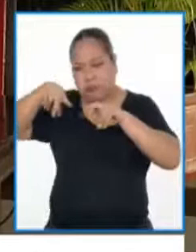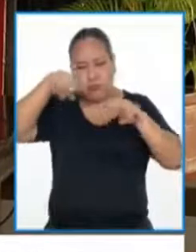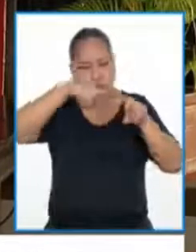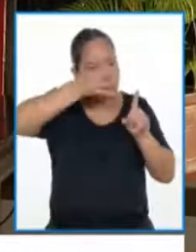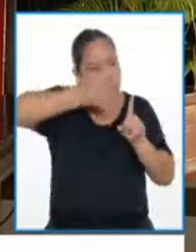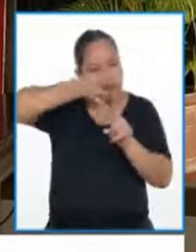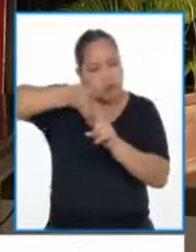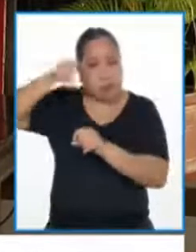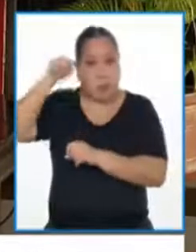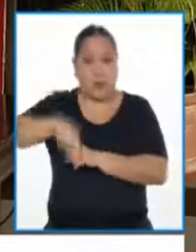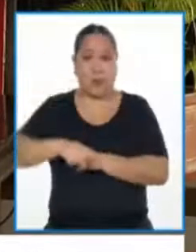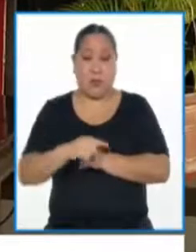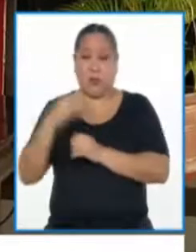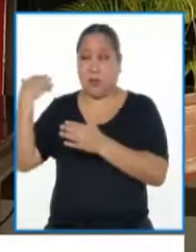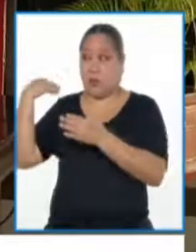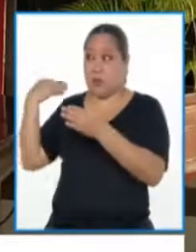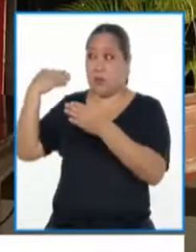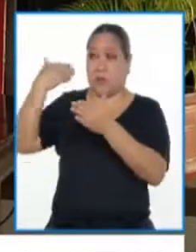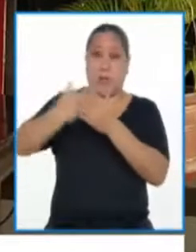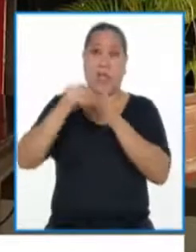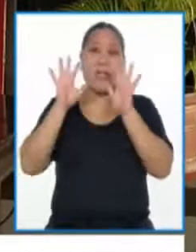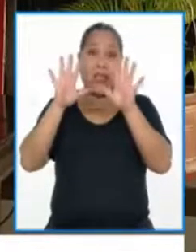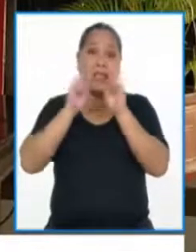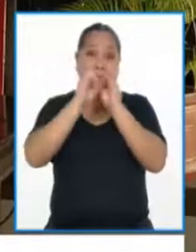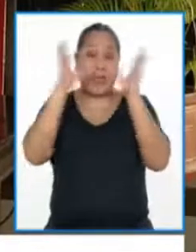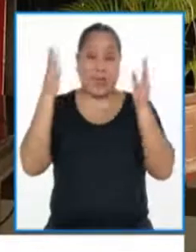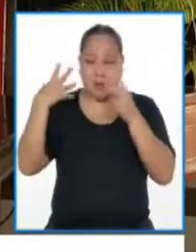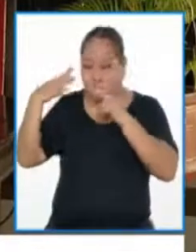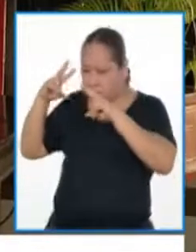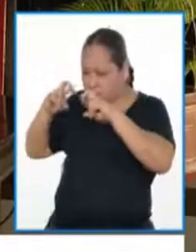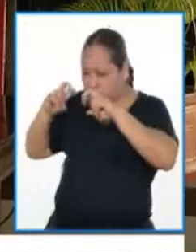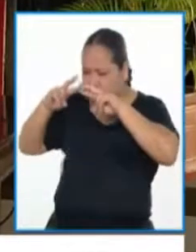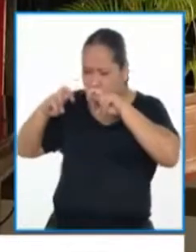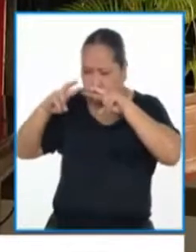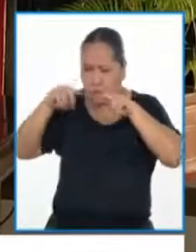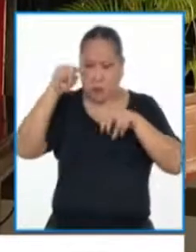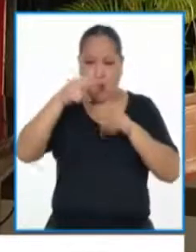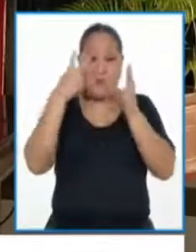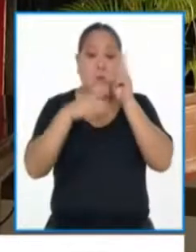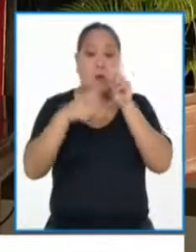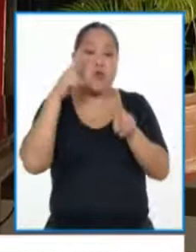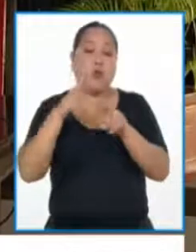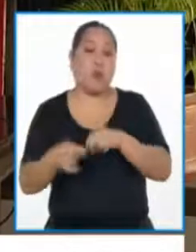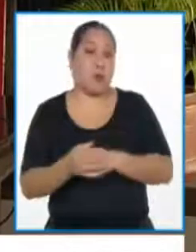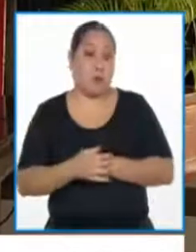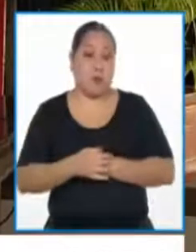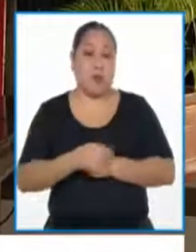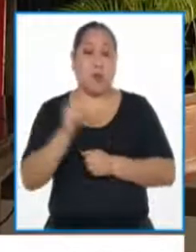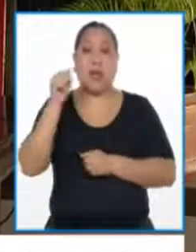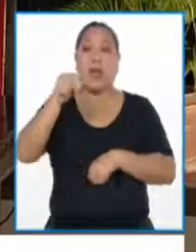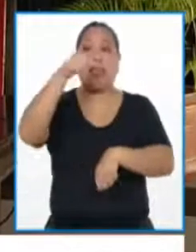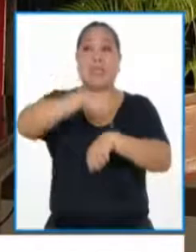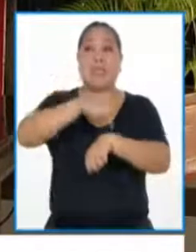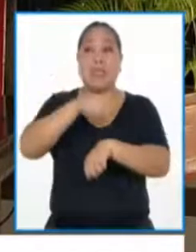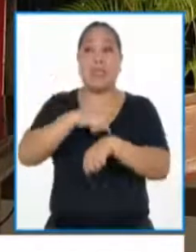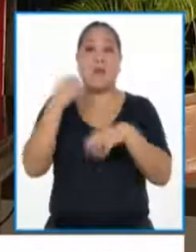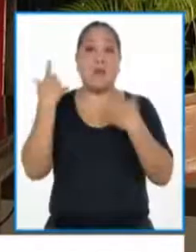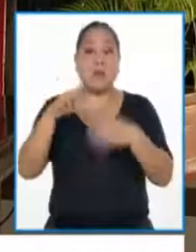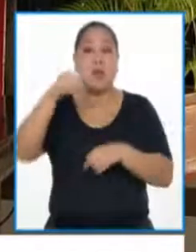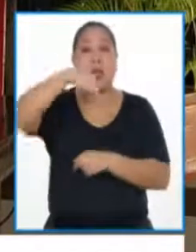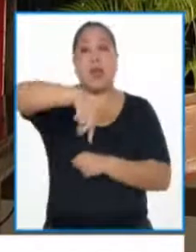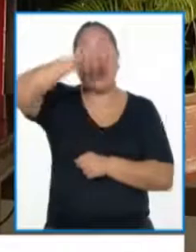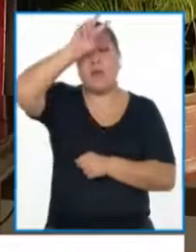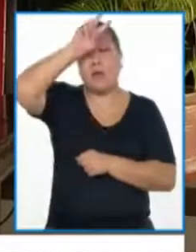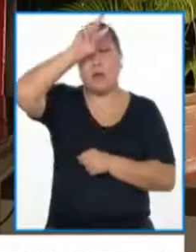estos primeros 10 días de esta medida, tenemos como resultado que en este momento, en el